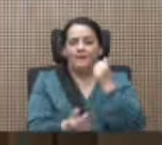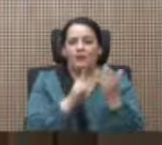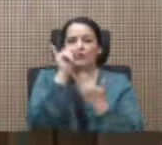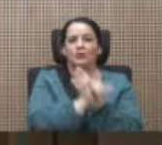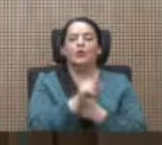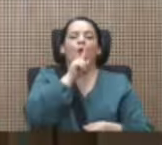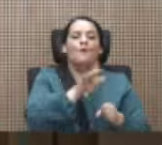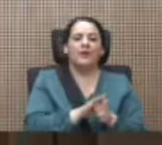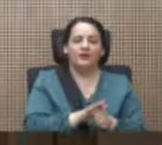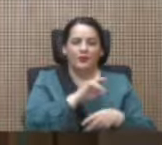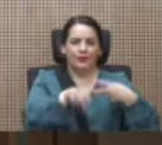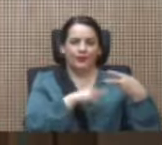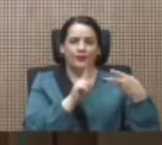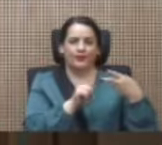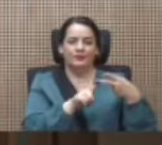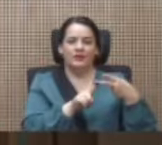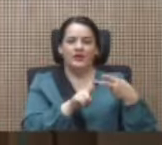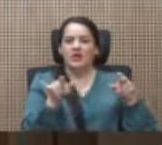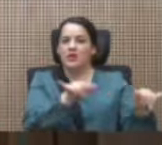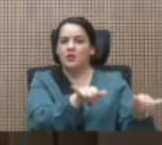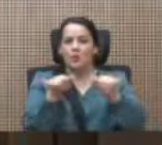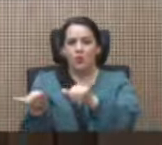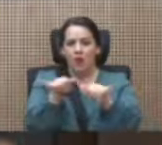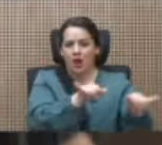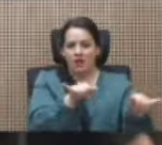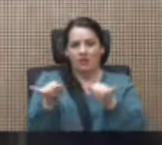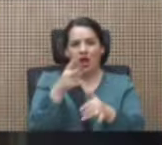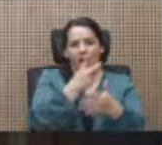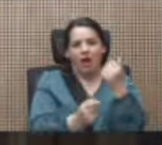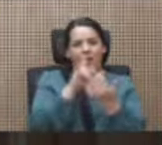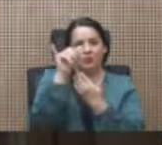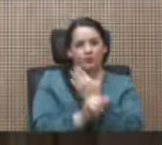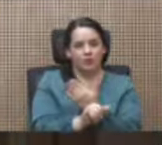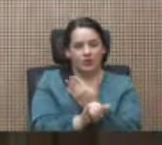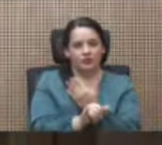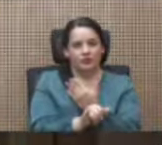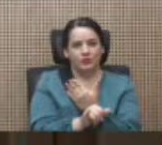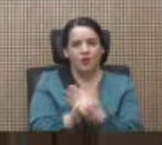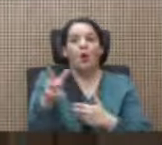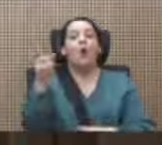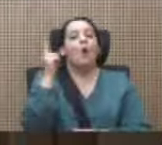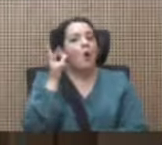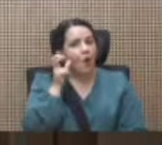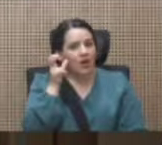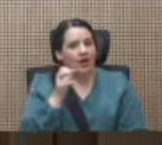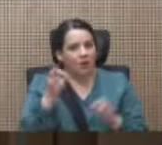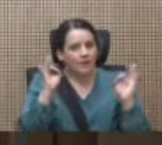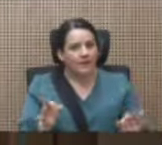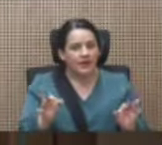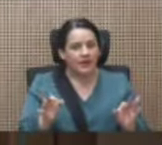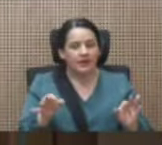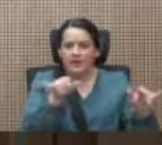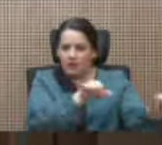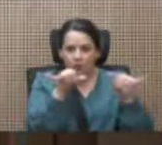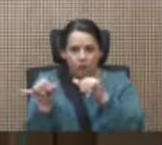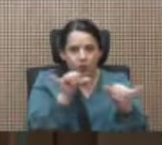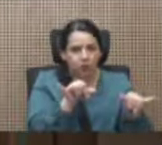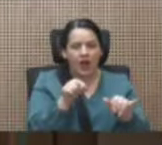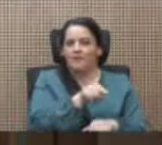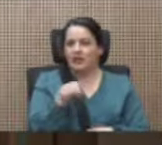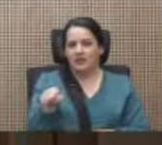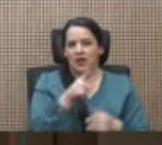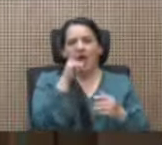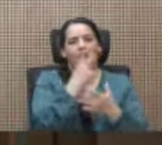en igualdad de condiciones a ambos proyectos oíganlo bien en igualdad de condiciones a ambos proyectos